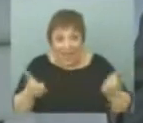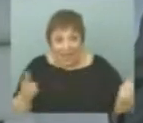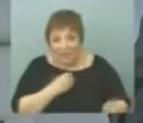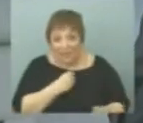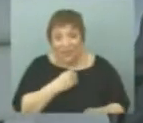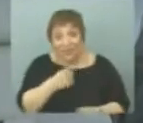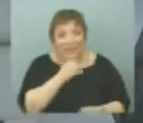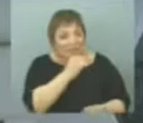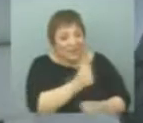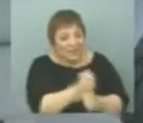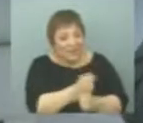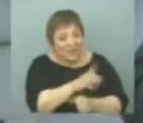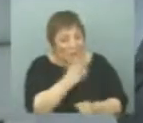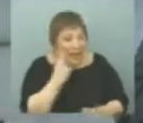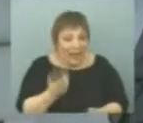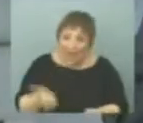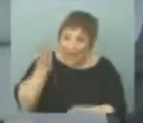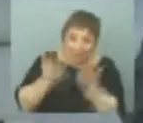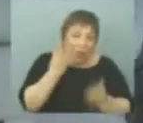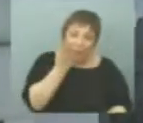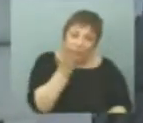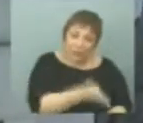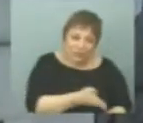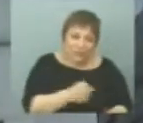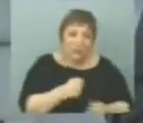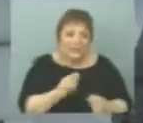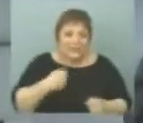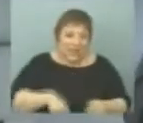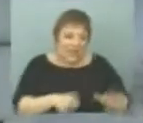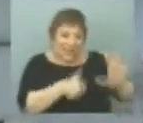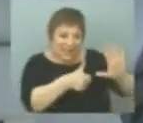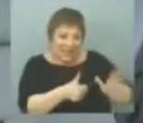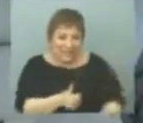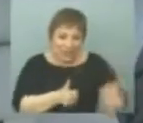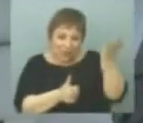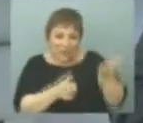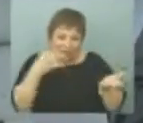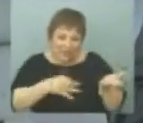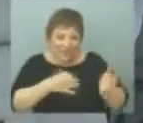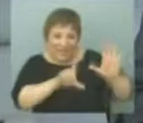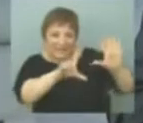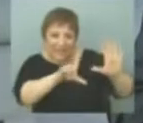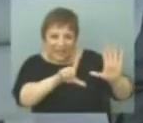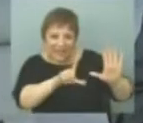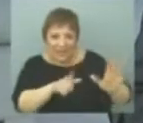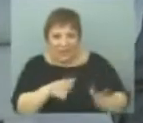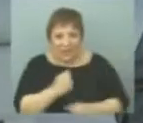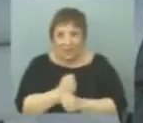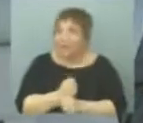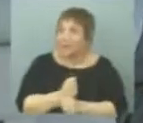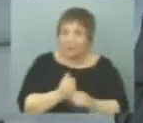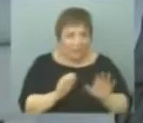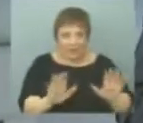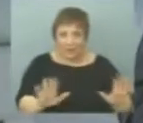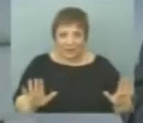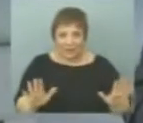usted no le va a decir al trabajador, no, mire, la inflación va a ser 4%, vamos a subir los salarios 6% porque es un aumento real, o 7%. Y el trabajador lo va a mirar y dice, pero